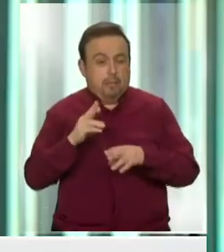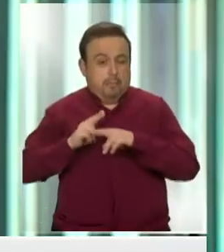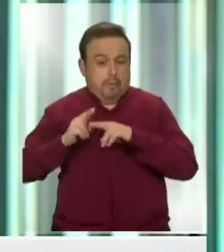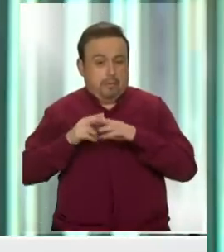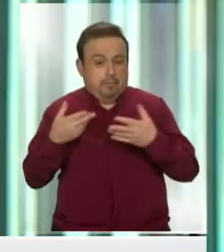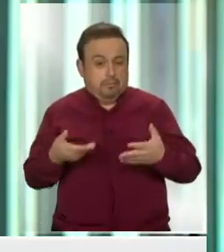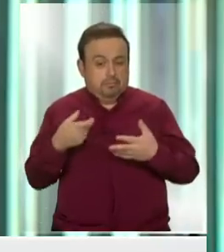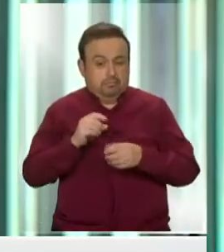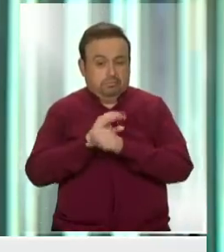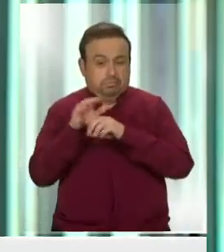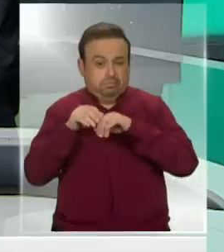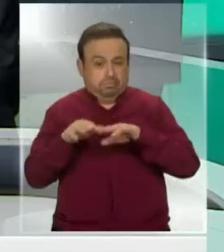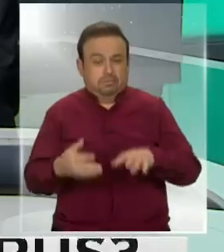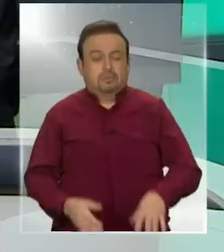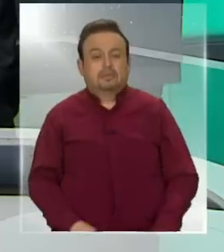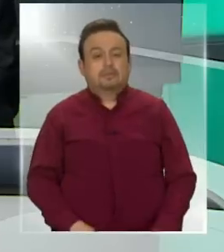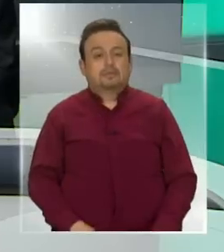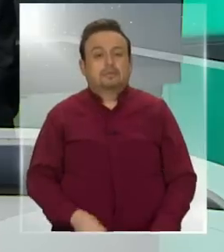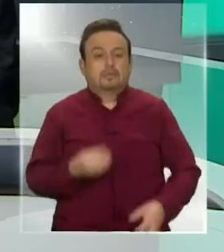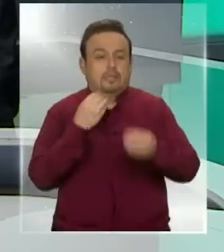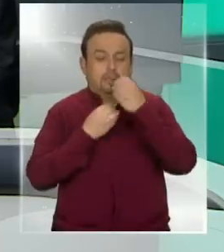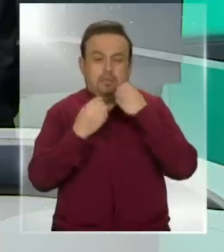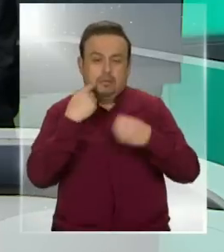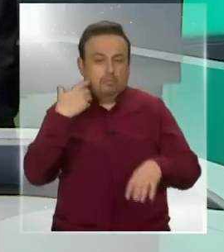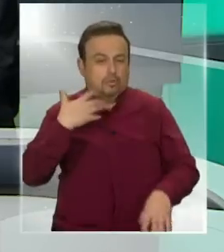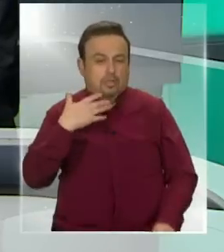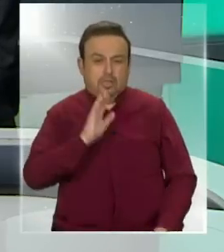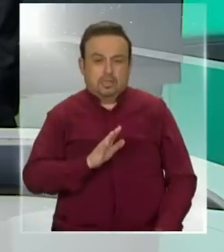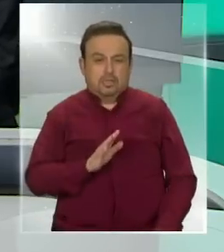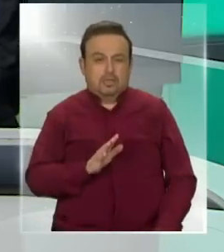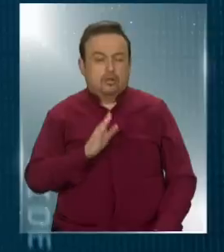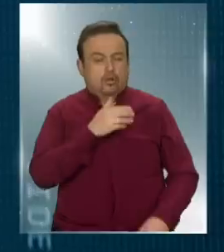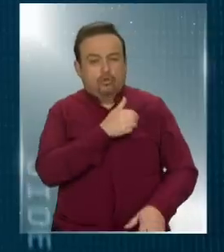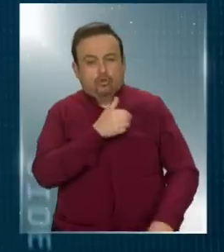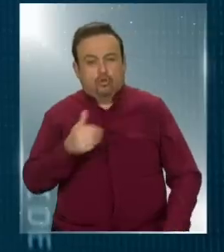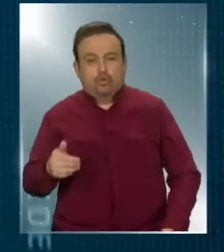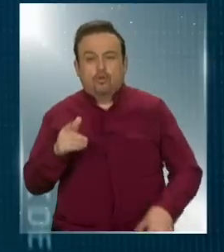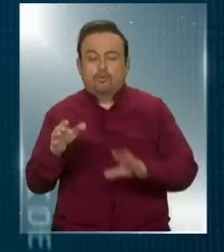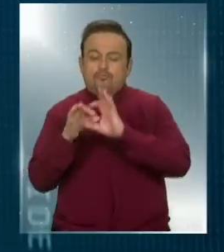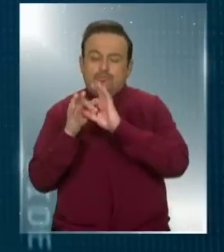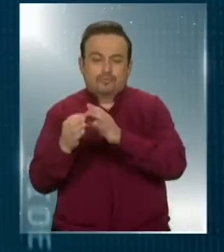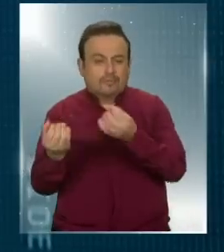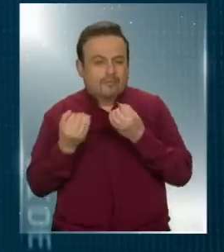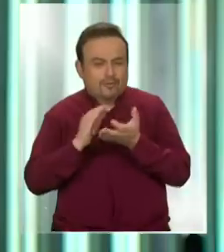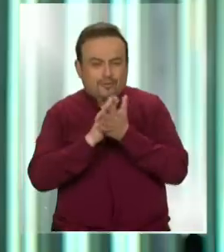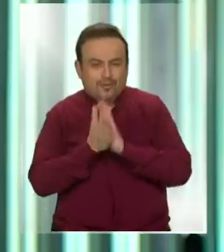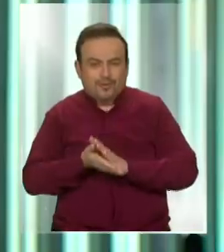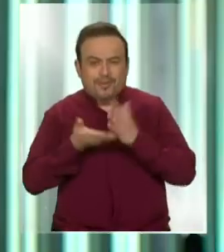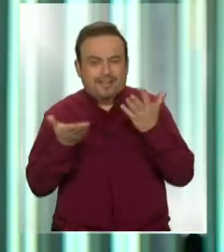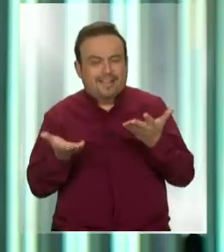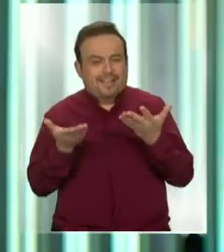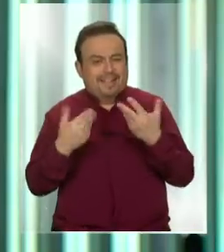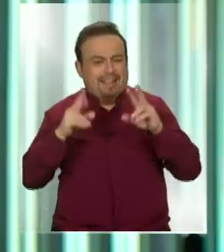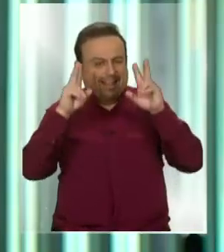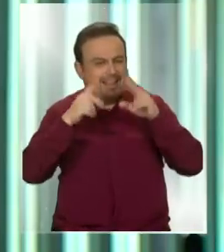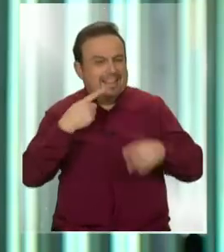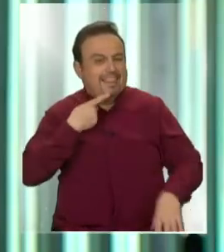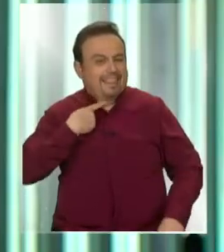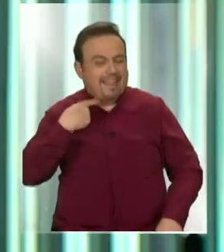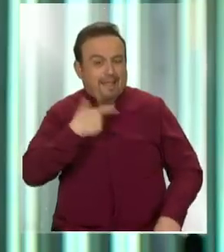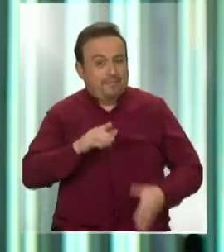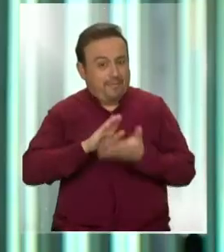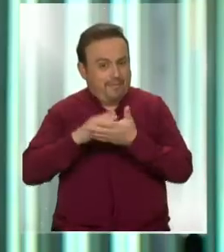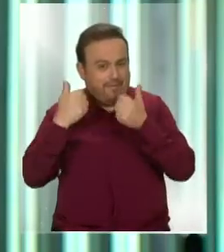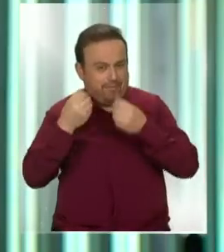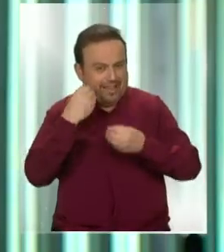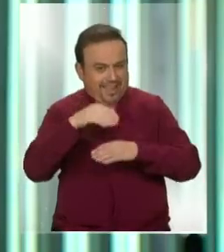en contexto de pandemia, Andrea. Exactamente, la alimentación siempre clave, Daniela, en todo. Muchísimas gracias por todos estos temas muy interesantes, que